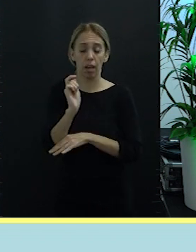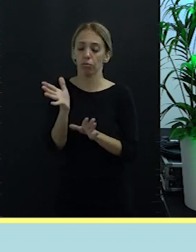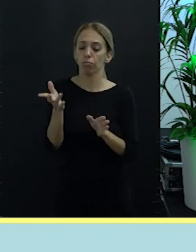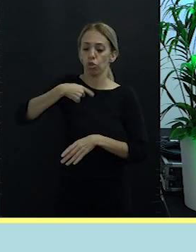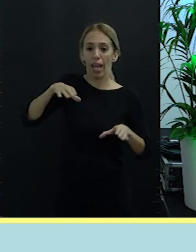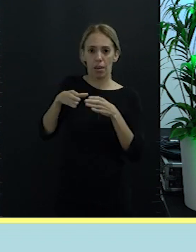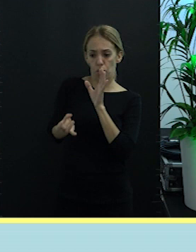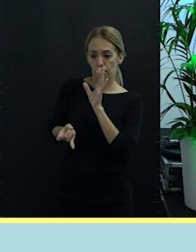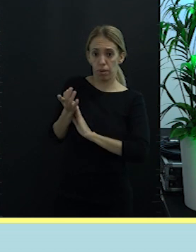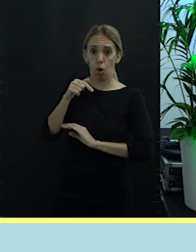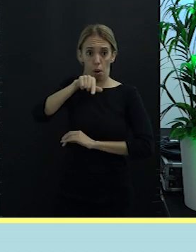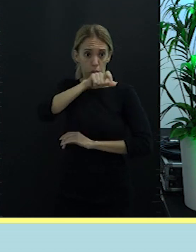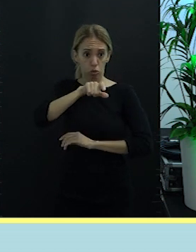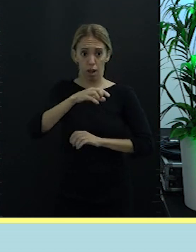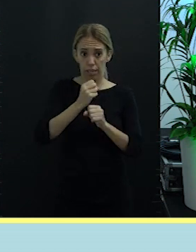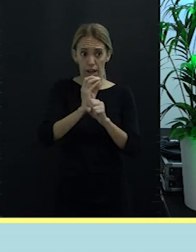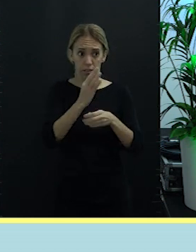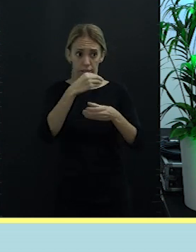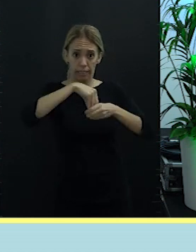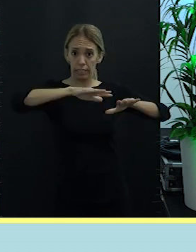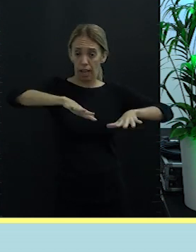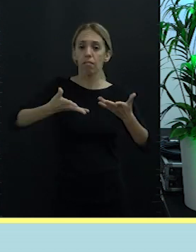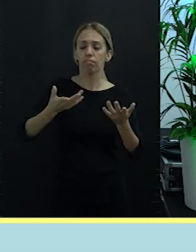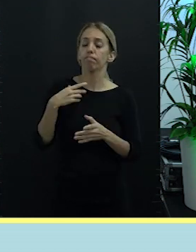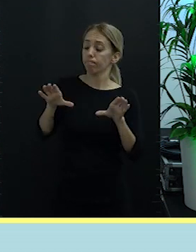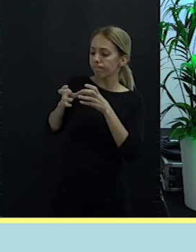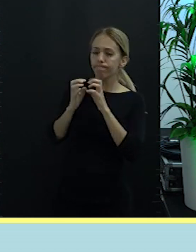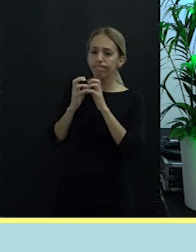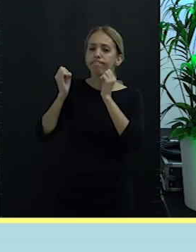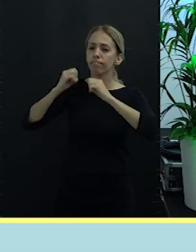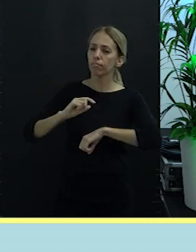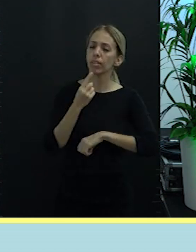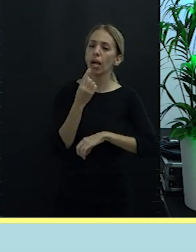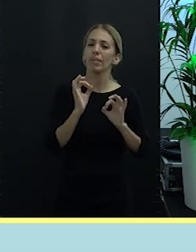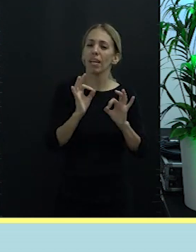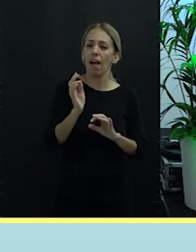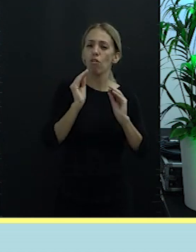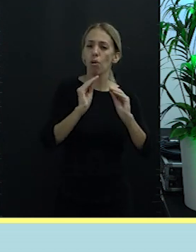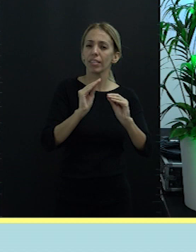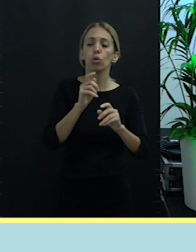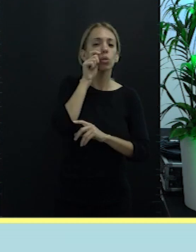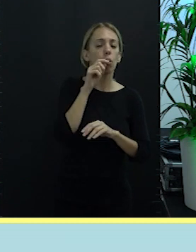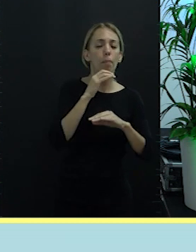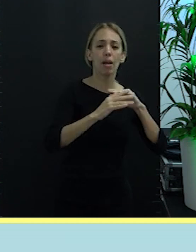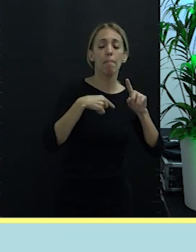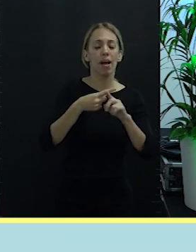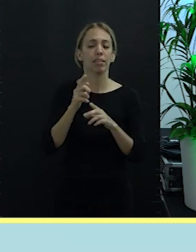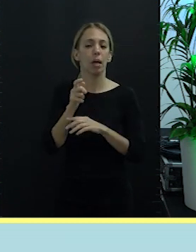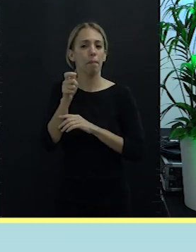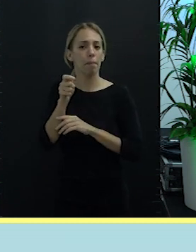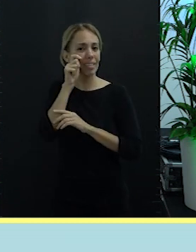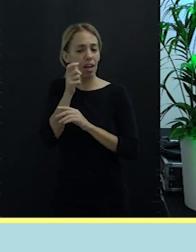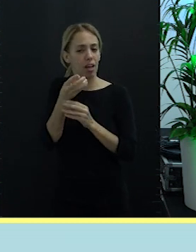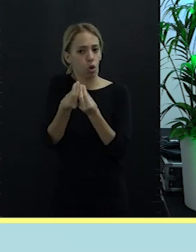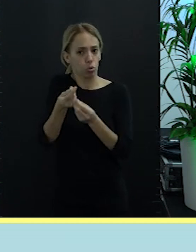de ese equipo está ya hoy aquí. Y lo primero que hicimos fue diseñar la especialidad formativa de turismo marinero y de pescaturismo. Y